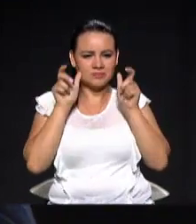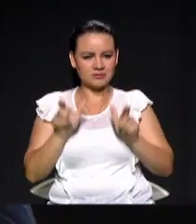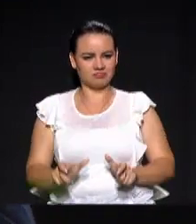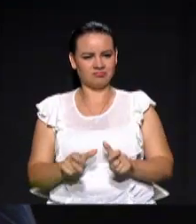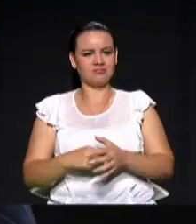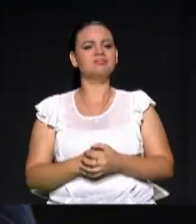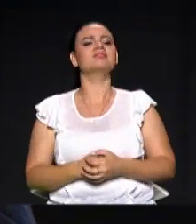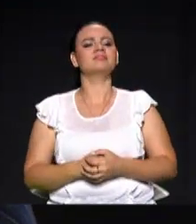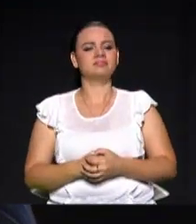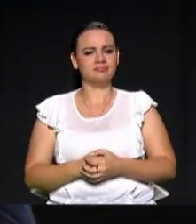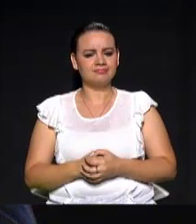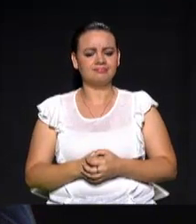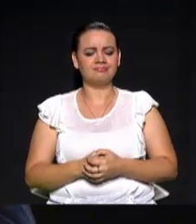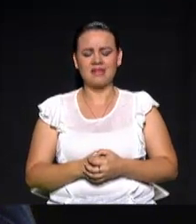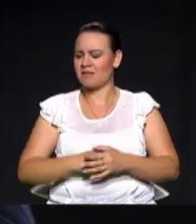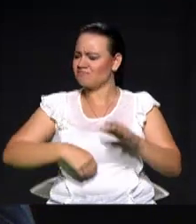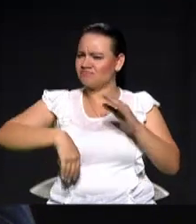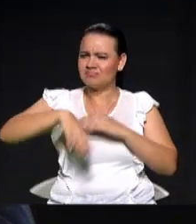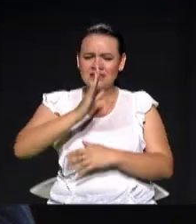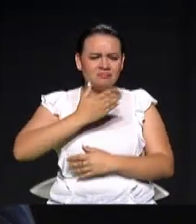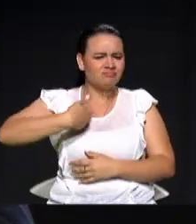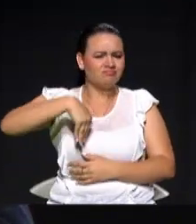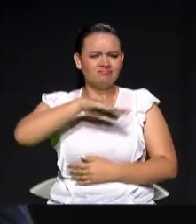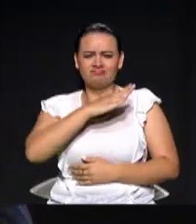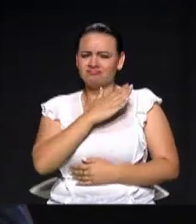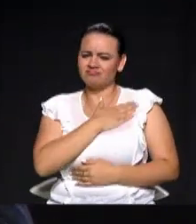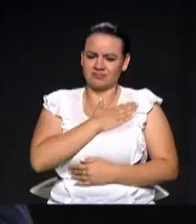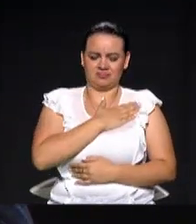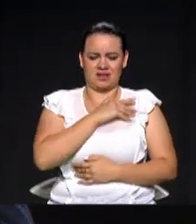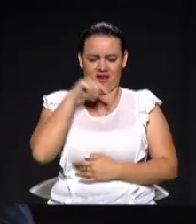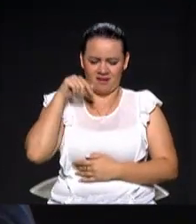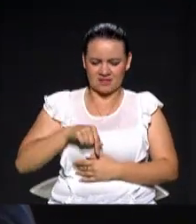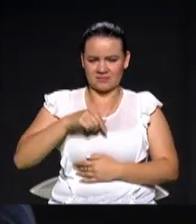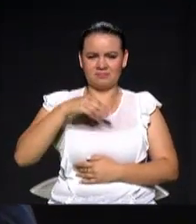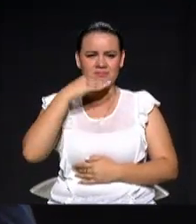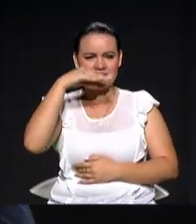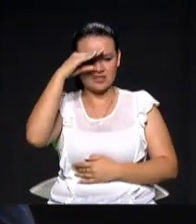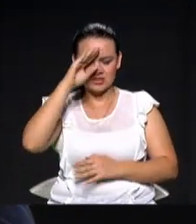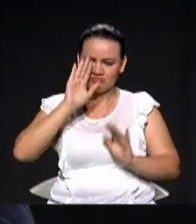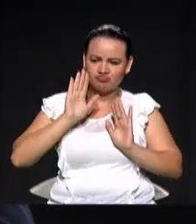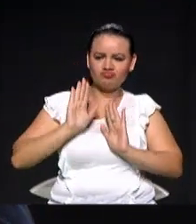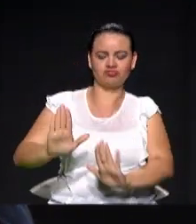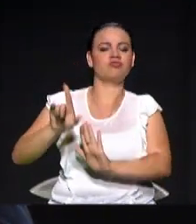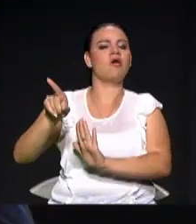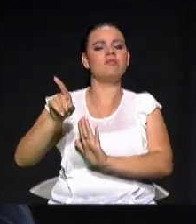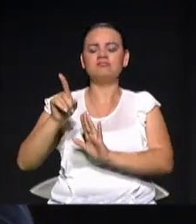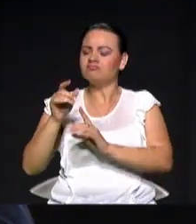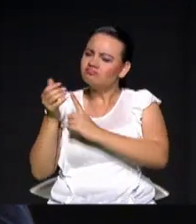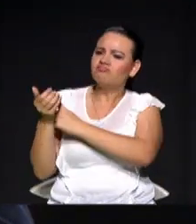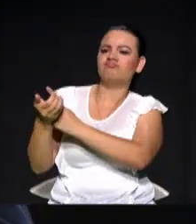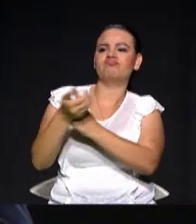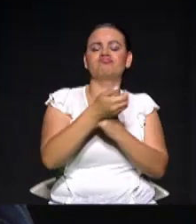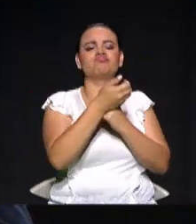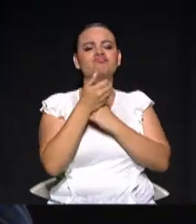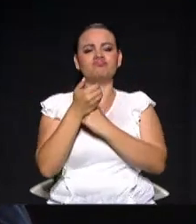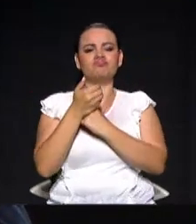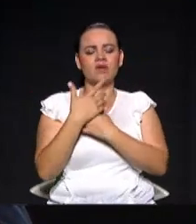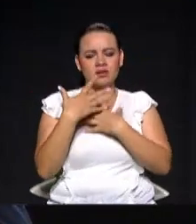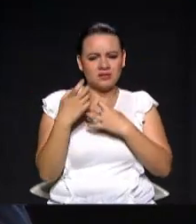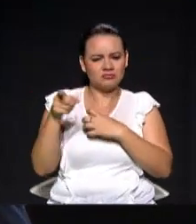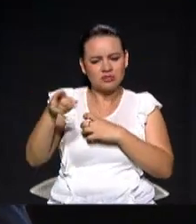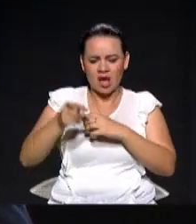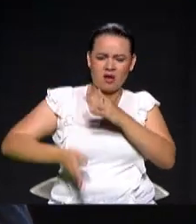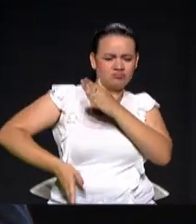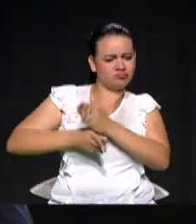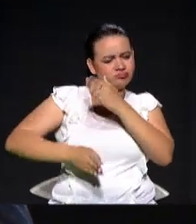el patrimonio público, lo que es la propiedad de los medellinenses. En ese sentido vamos a continuar velando porque la empresa marche por muy